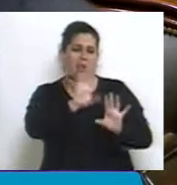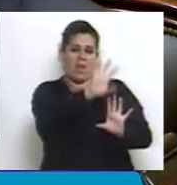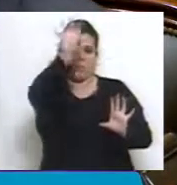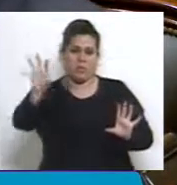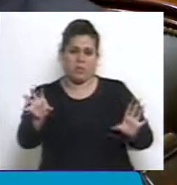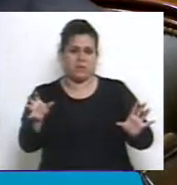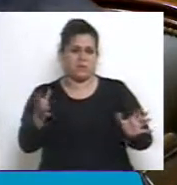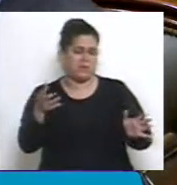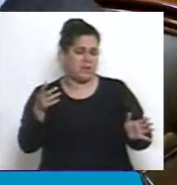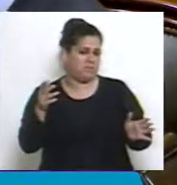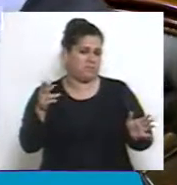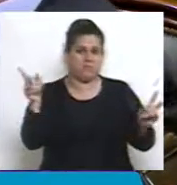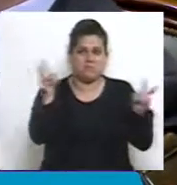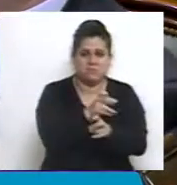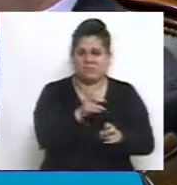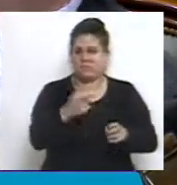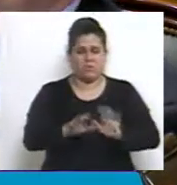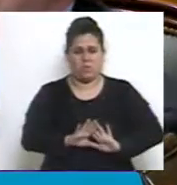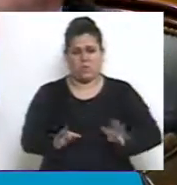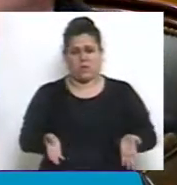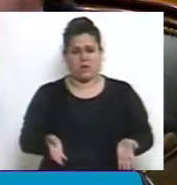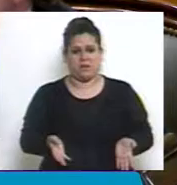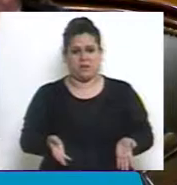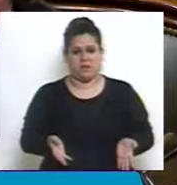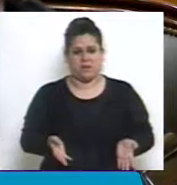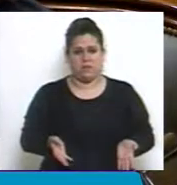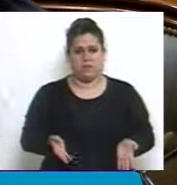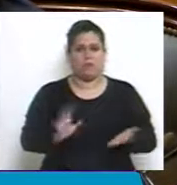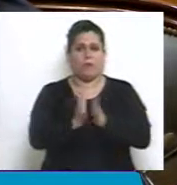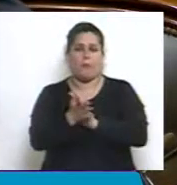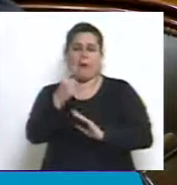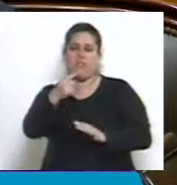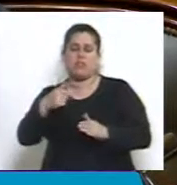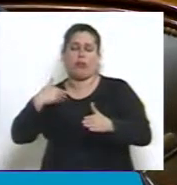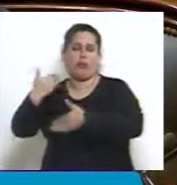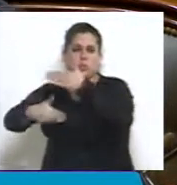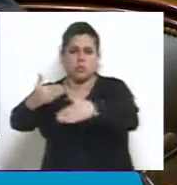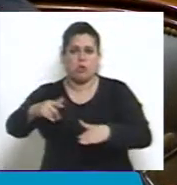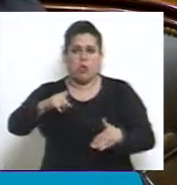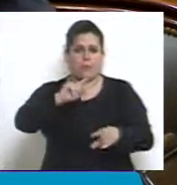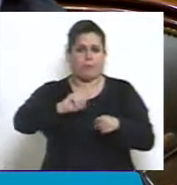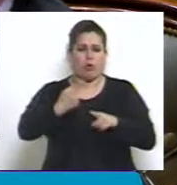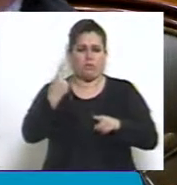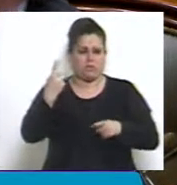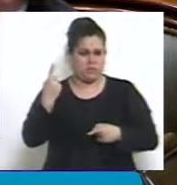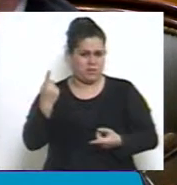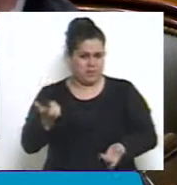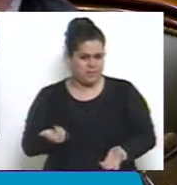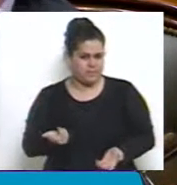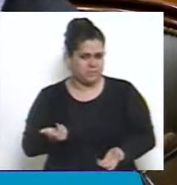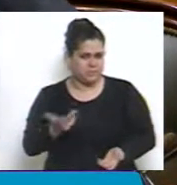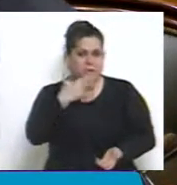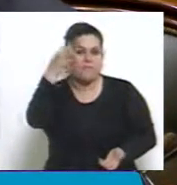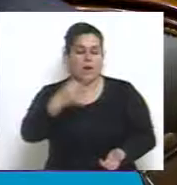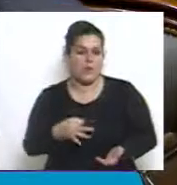generando o reafirmando este modelo de construcción política con la caja. Y generando